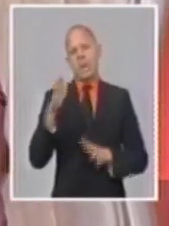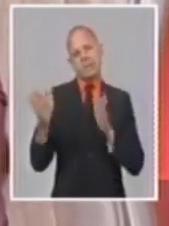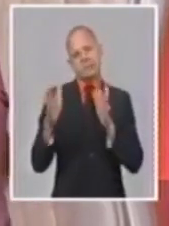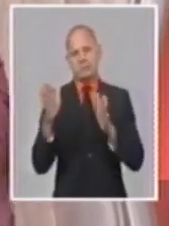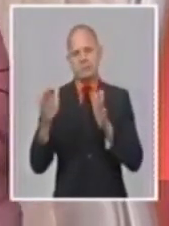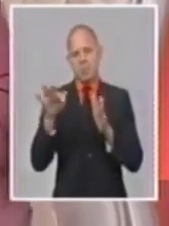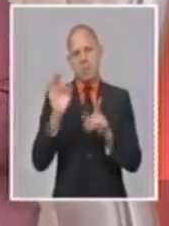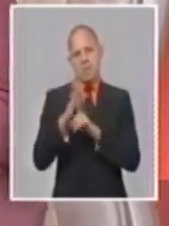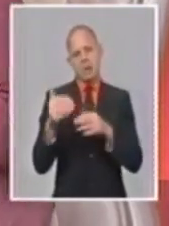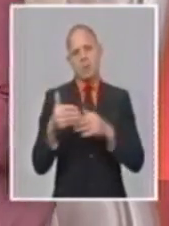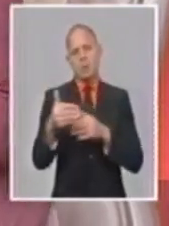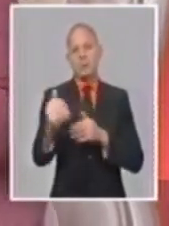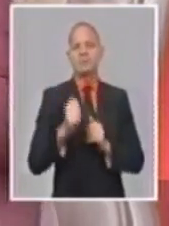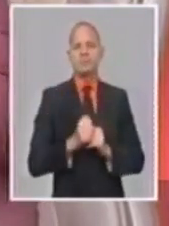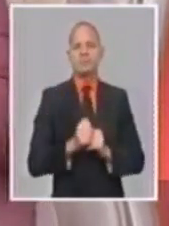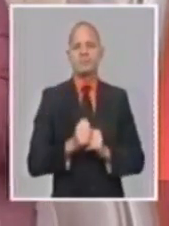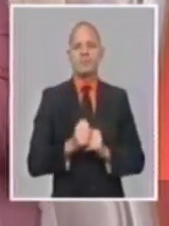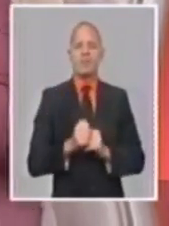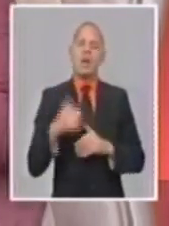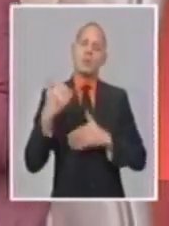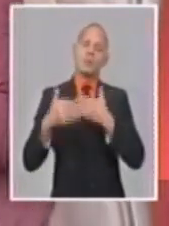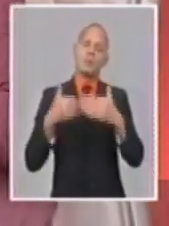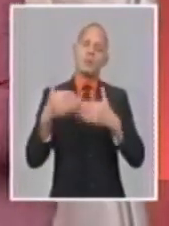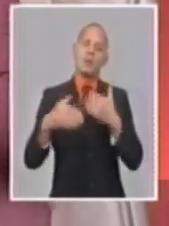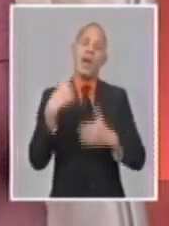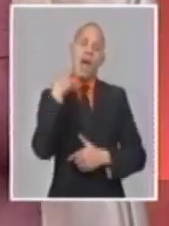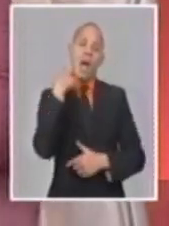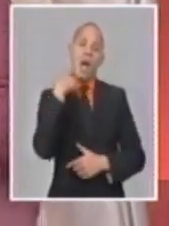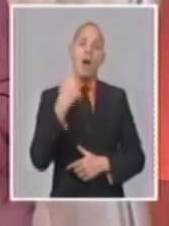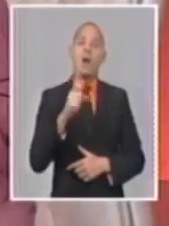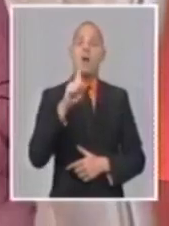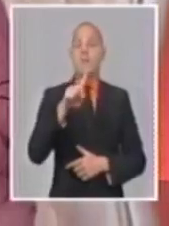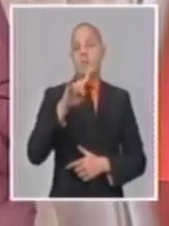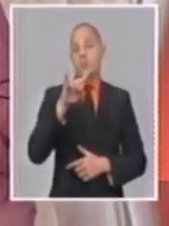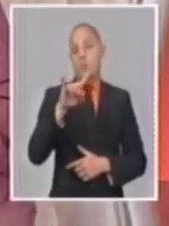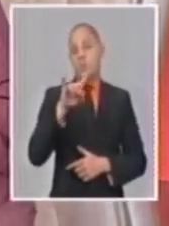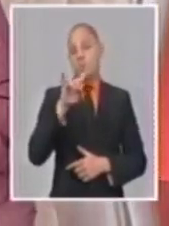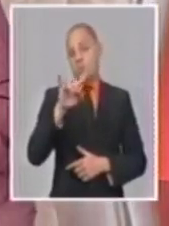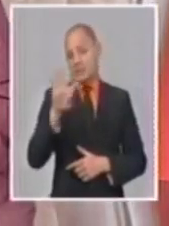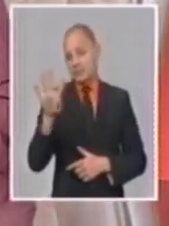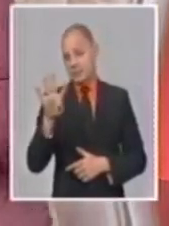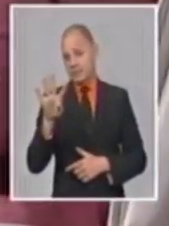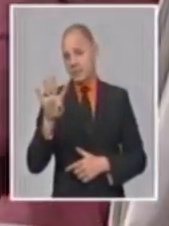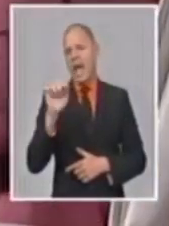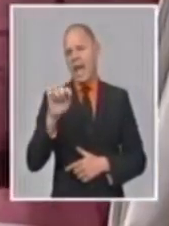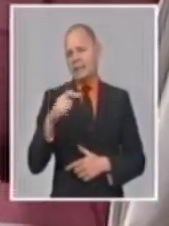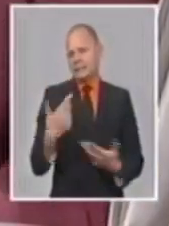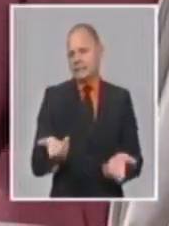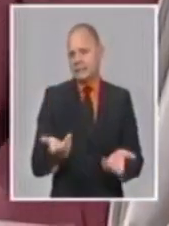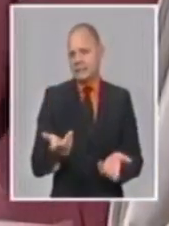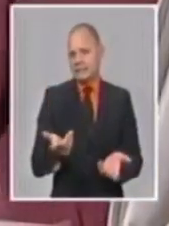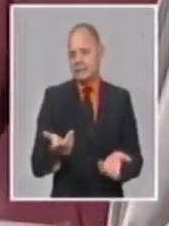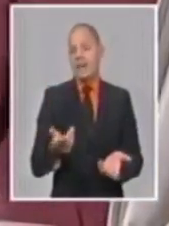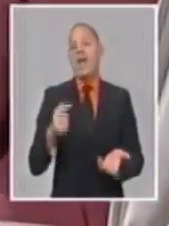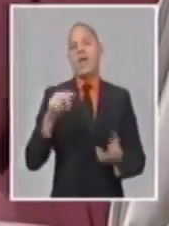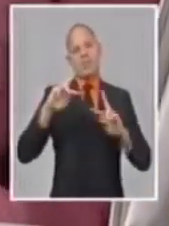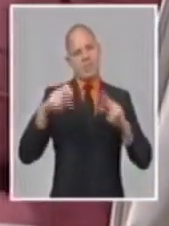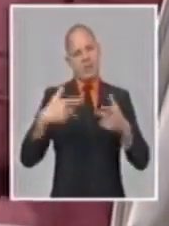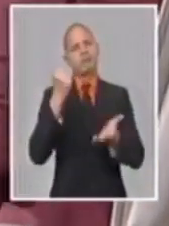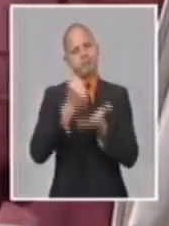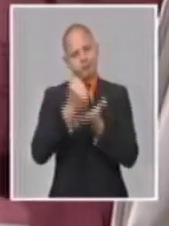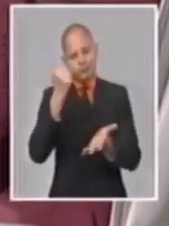en el año 94, de eso hemos hablado aquí, cuando hemos explicado la ley 73 del sistema tributario, que el país